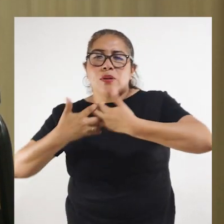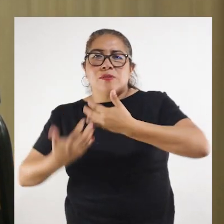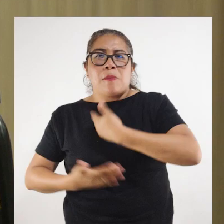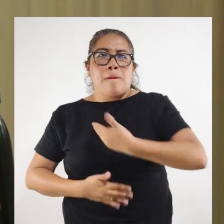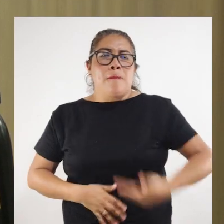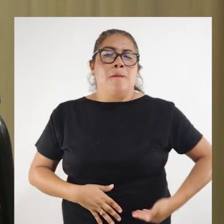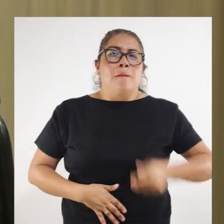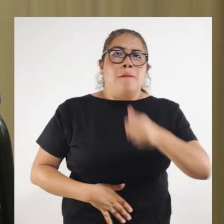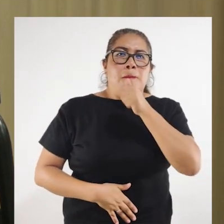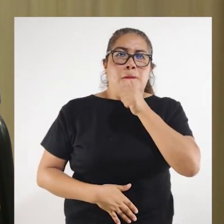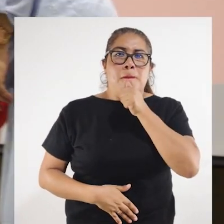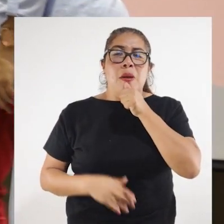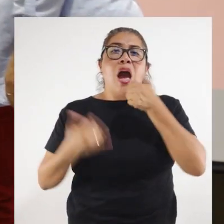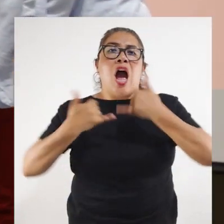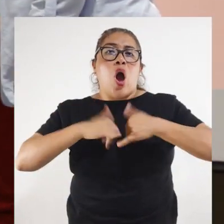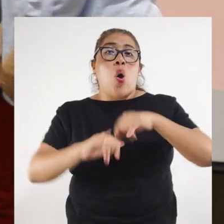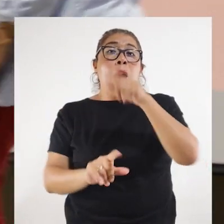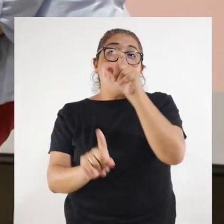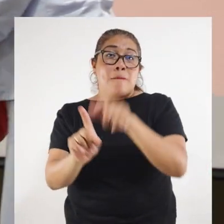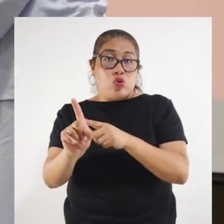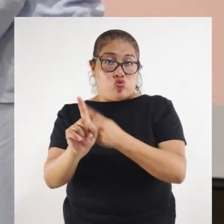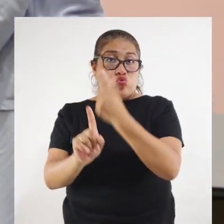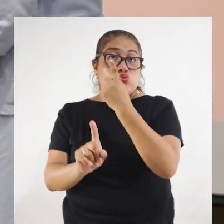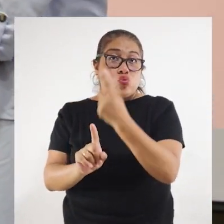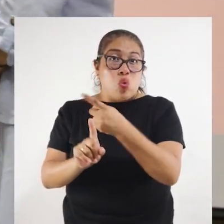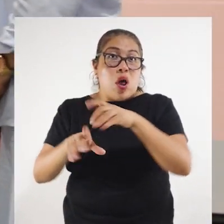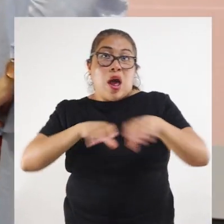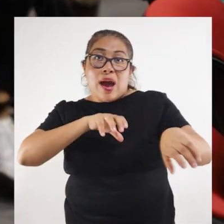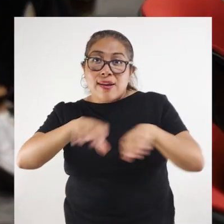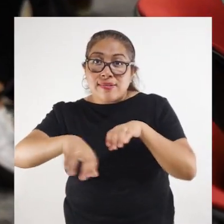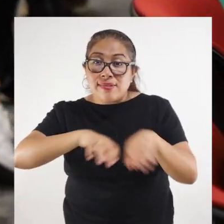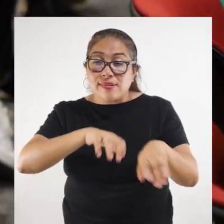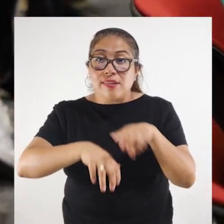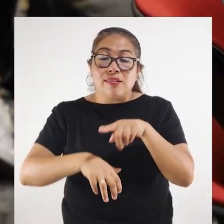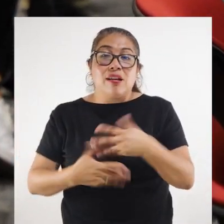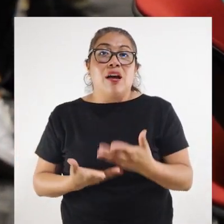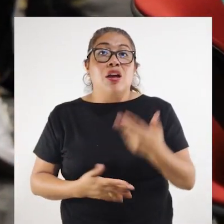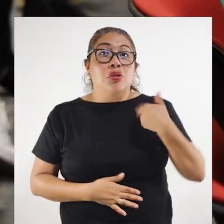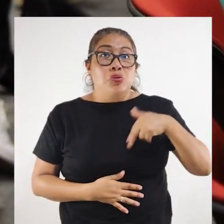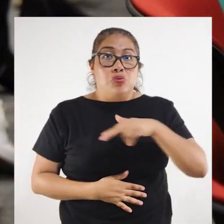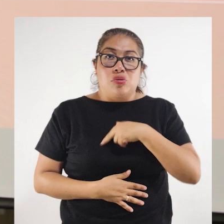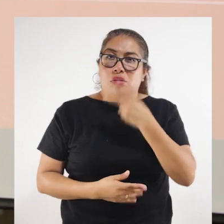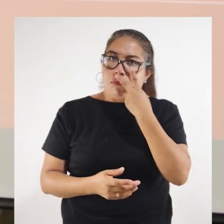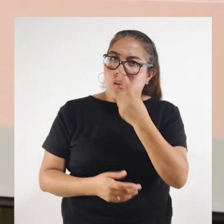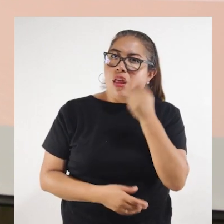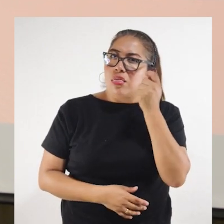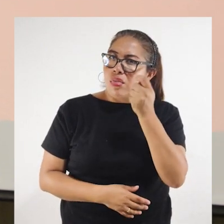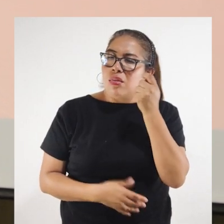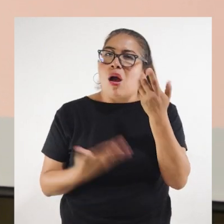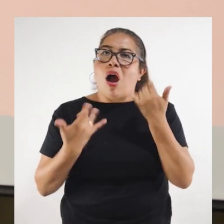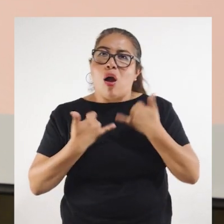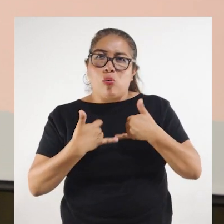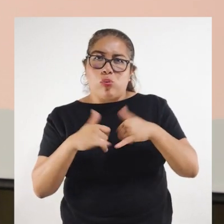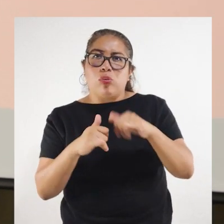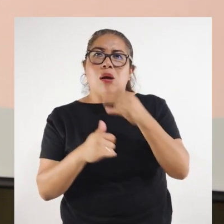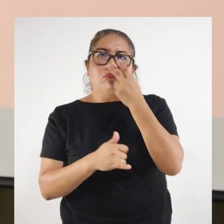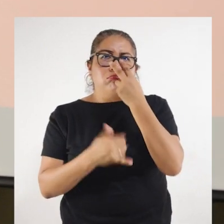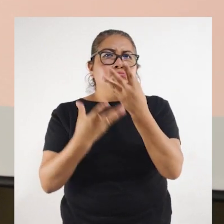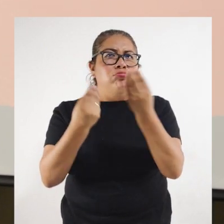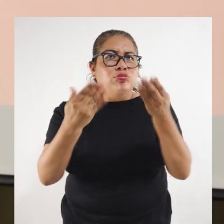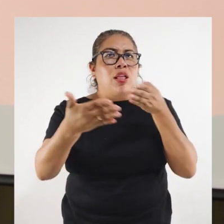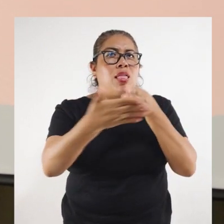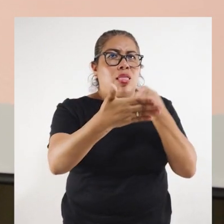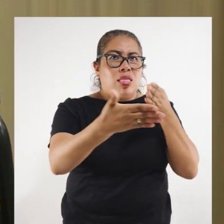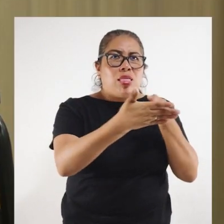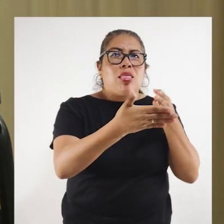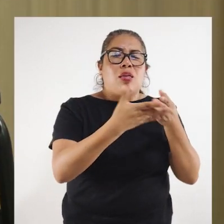públicas, incluso personas naturales que realizan acciones. Entonces, nosotros somos testigos que todavía existen barreras que